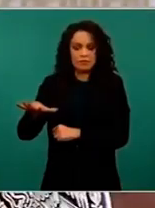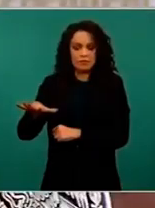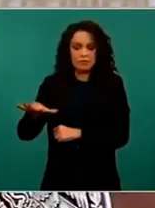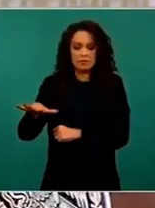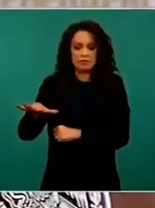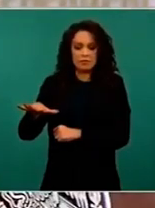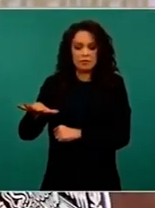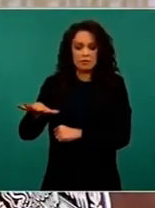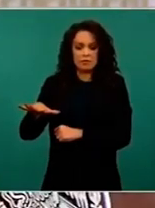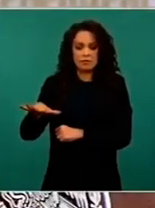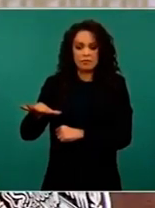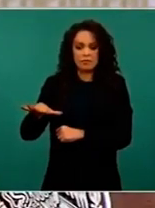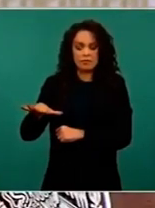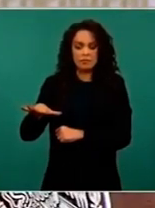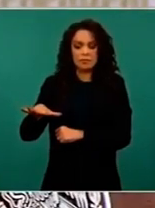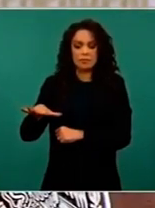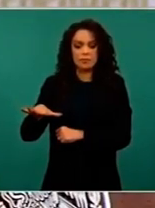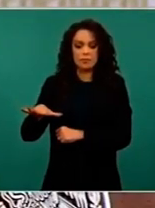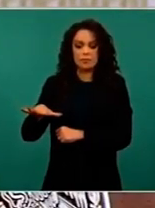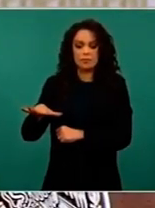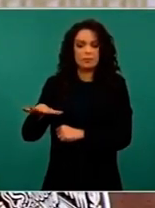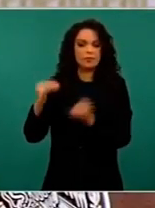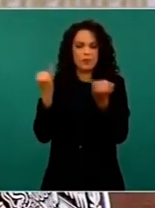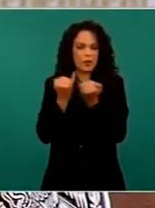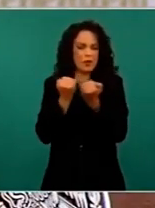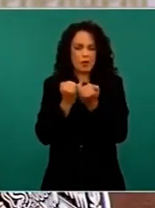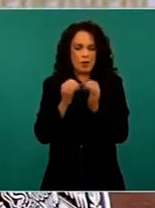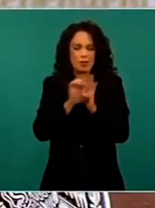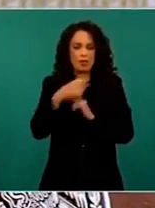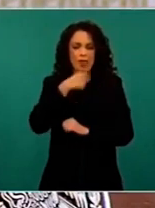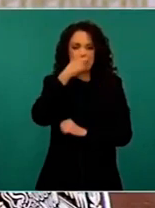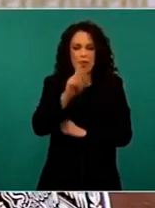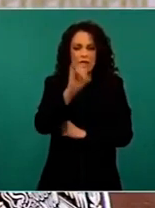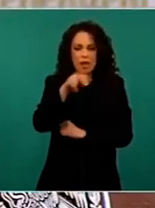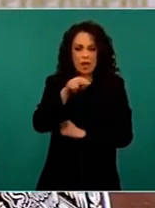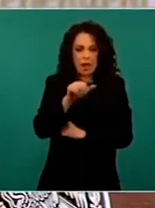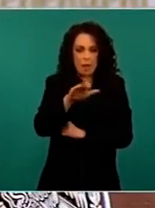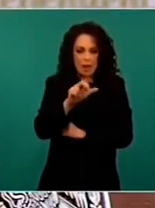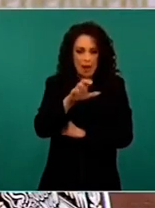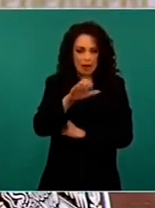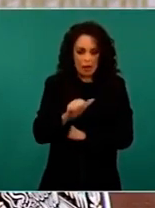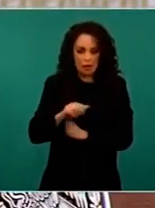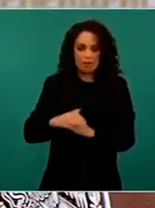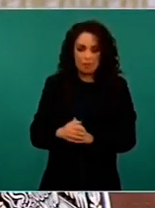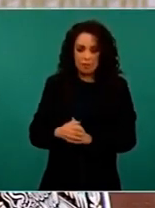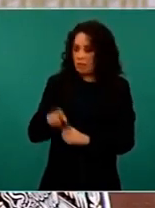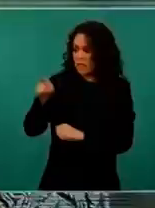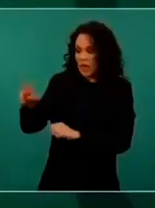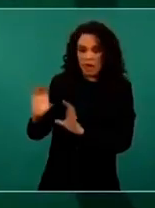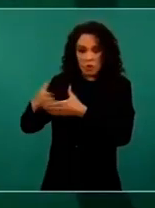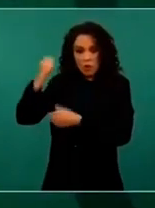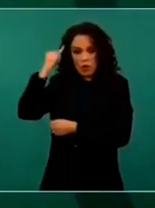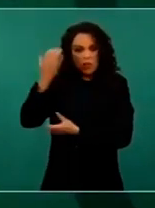de Dinamarca, así en las comunidades indígenas no sabían qué era el robo.